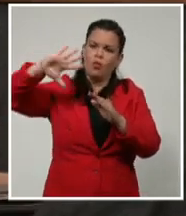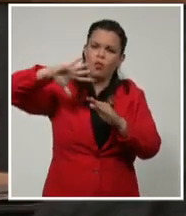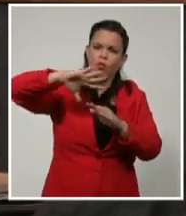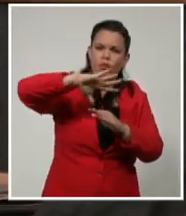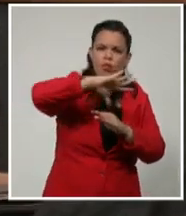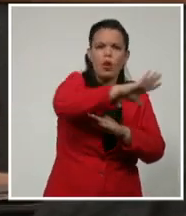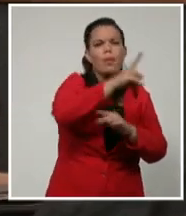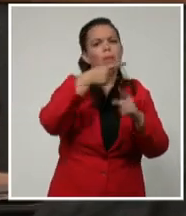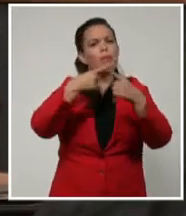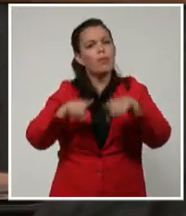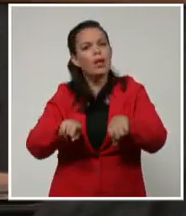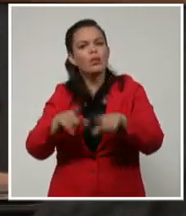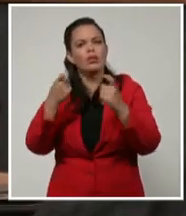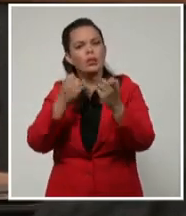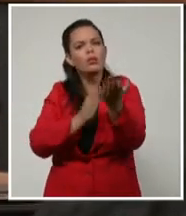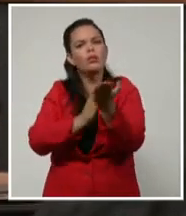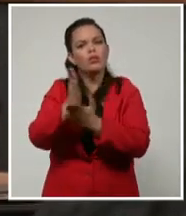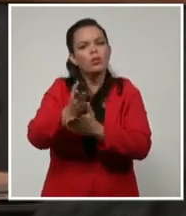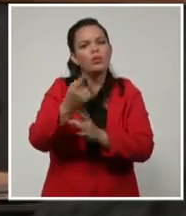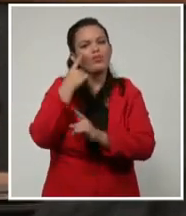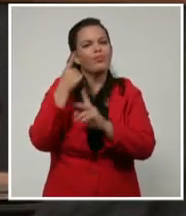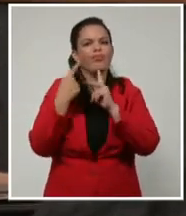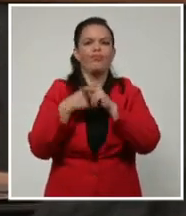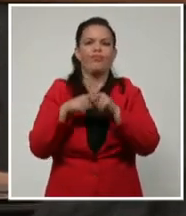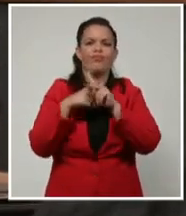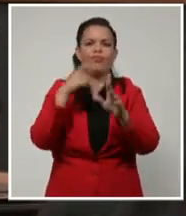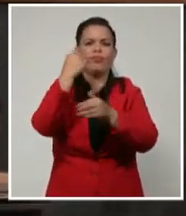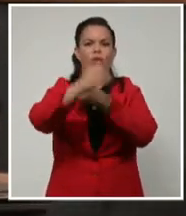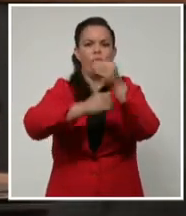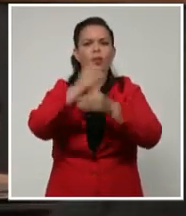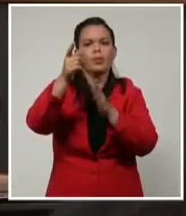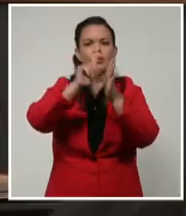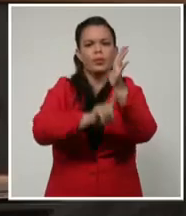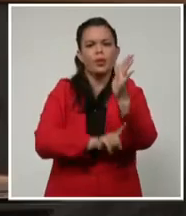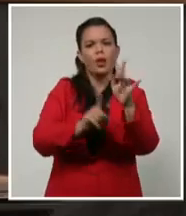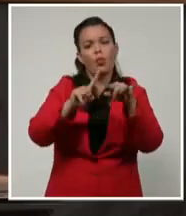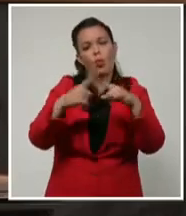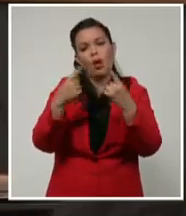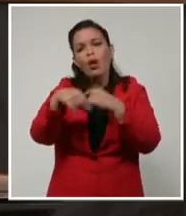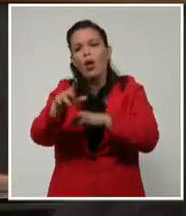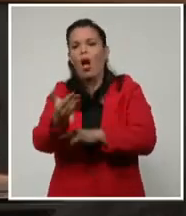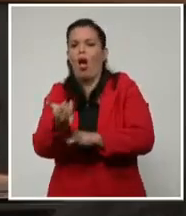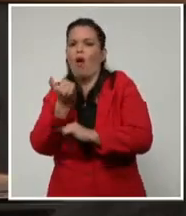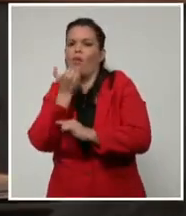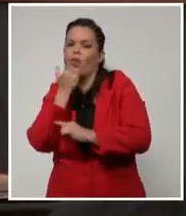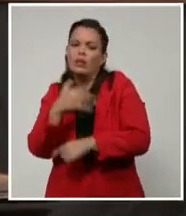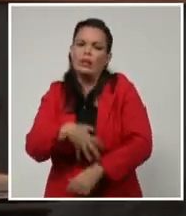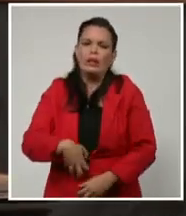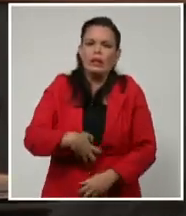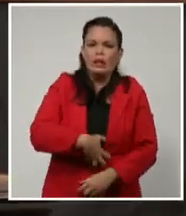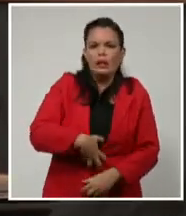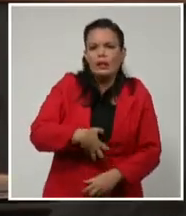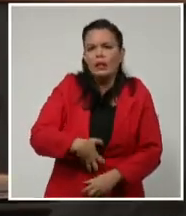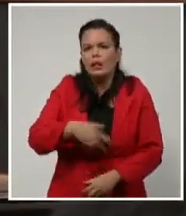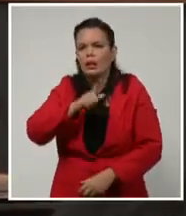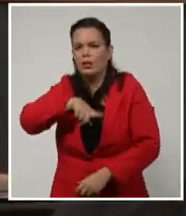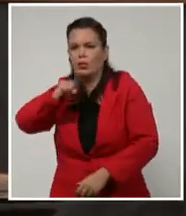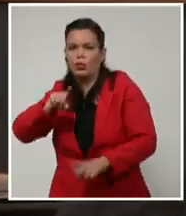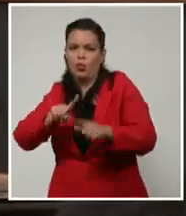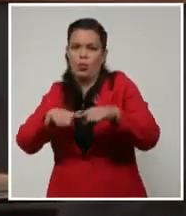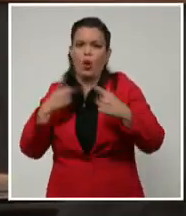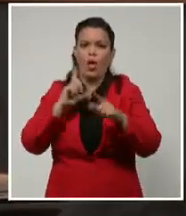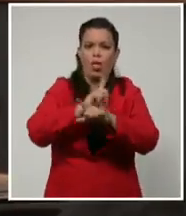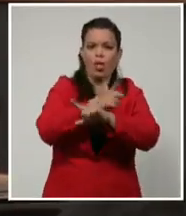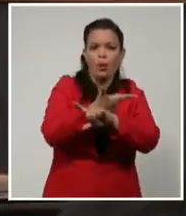en el servicio eléctrico, en lo fundamental, que causa mucha molestia, porque en la misma medida en que nos retrasamos en reponerlo,